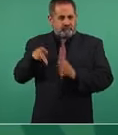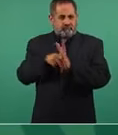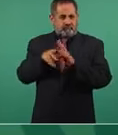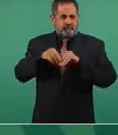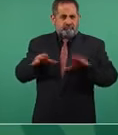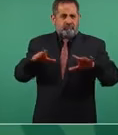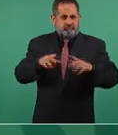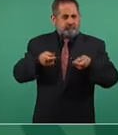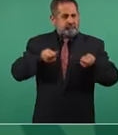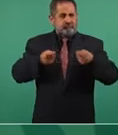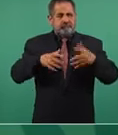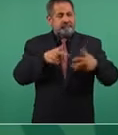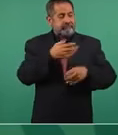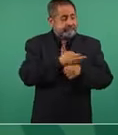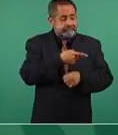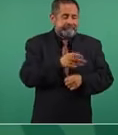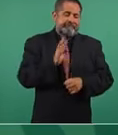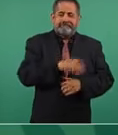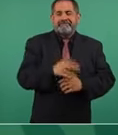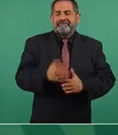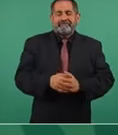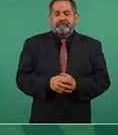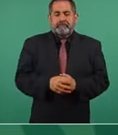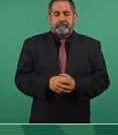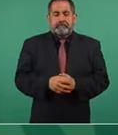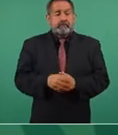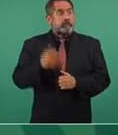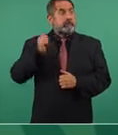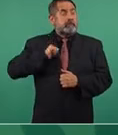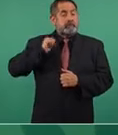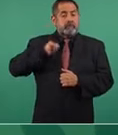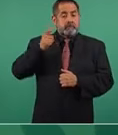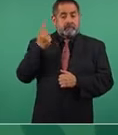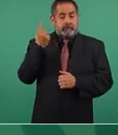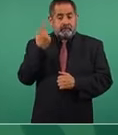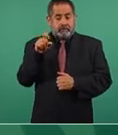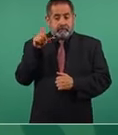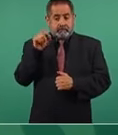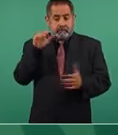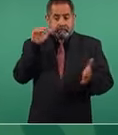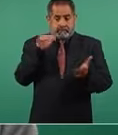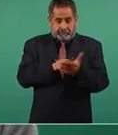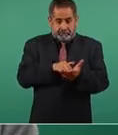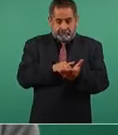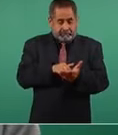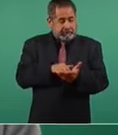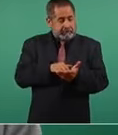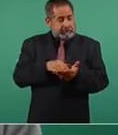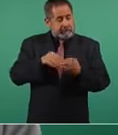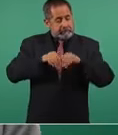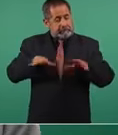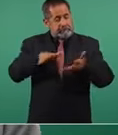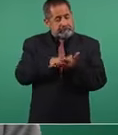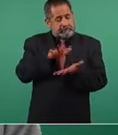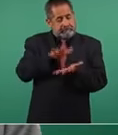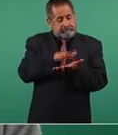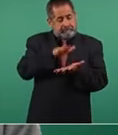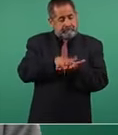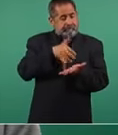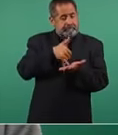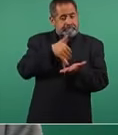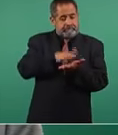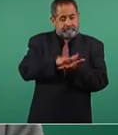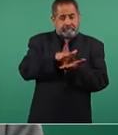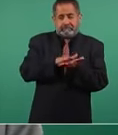del régimen. Llegaron a tirar 120 mil ejemplares diarios